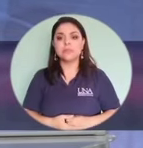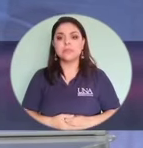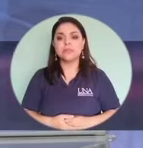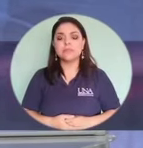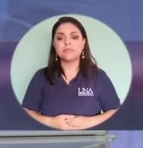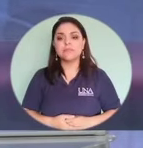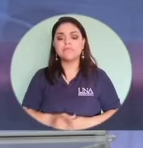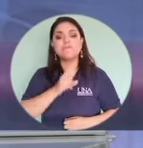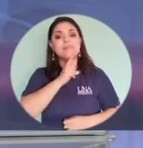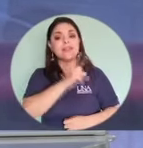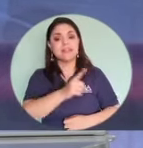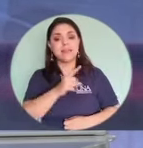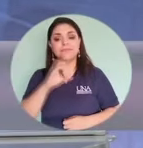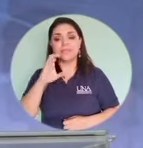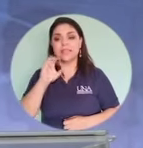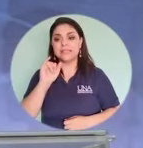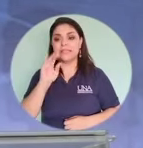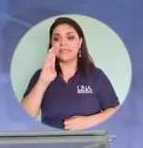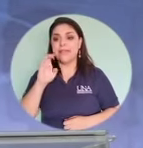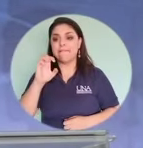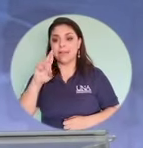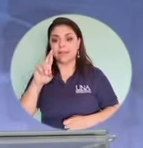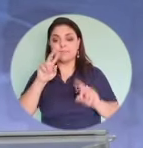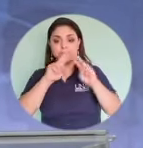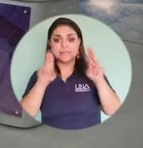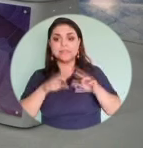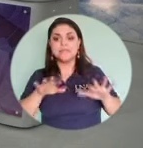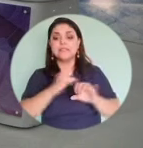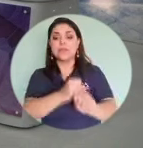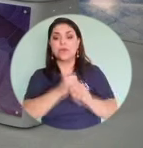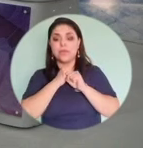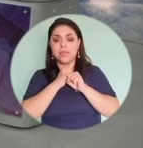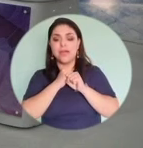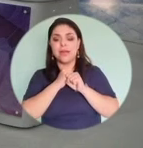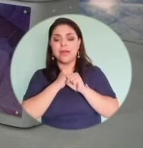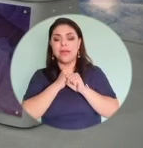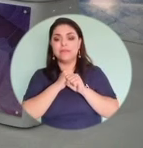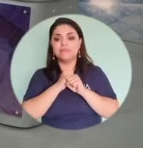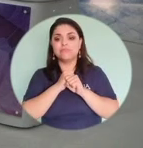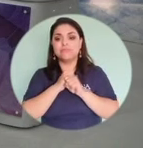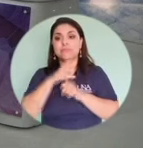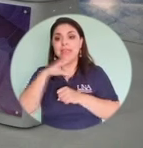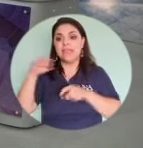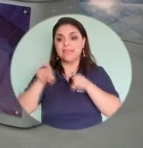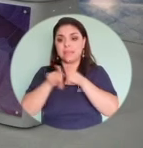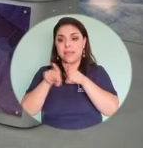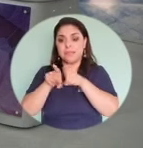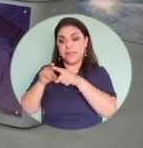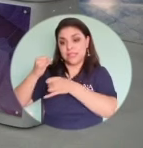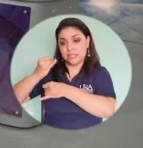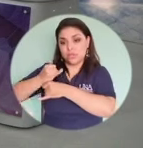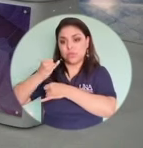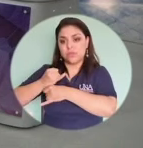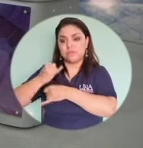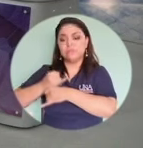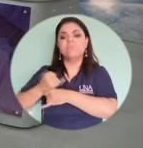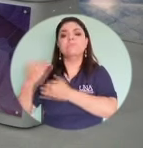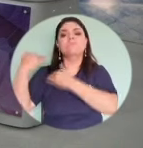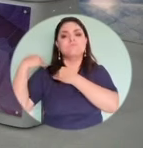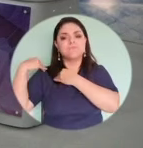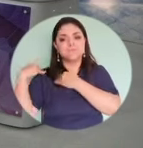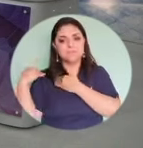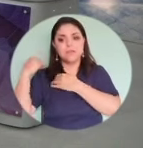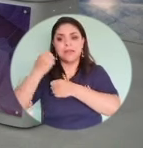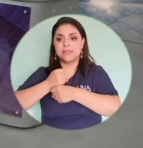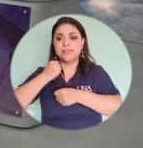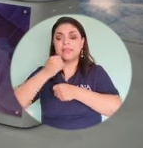Ciertamente la ciberseguridad y las instituciones han hecho, creo yo, que su tarea. Esto es un tema que no acaba cada día